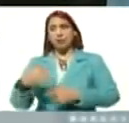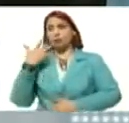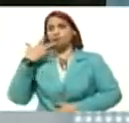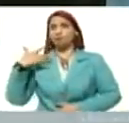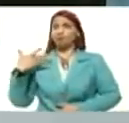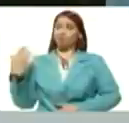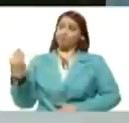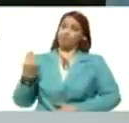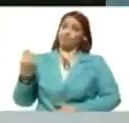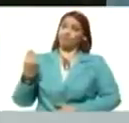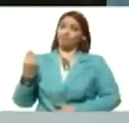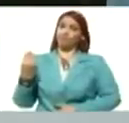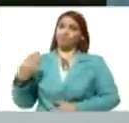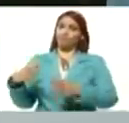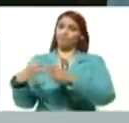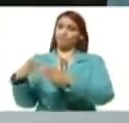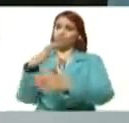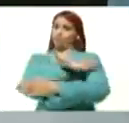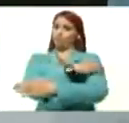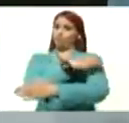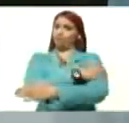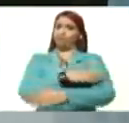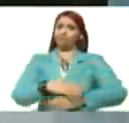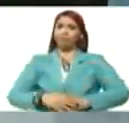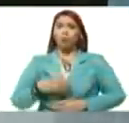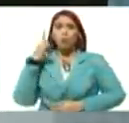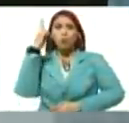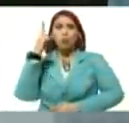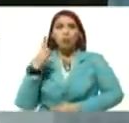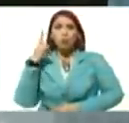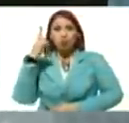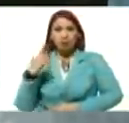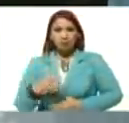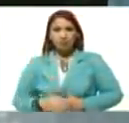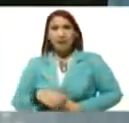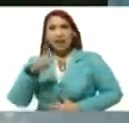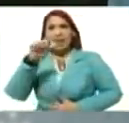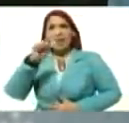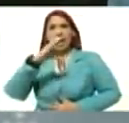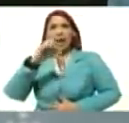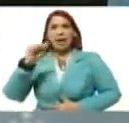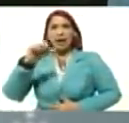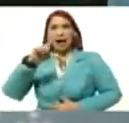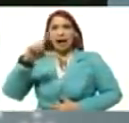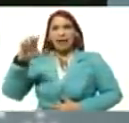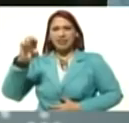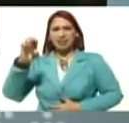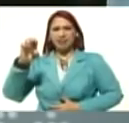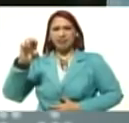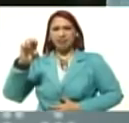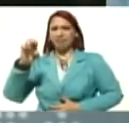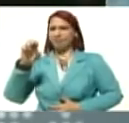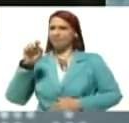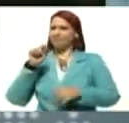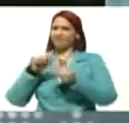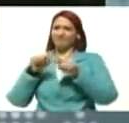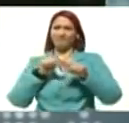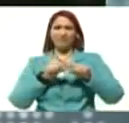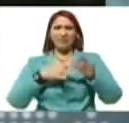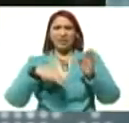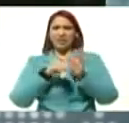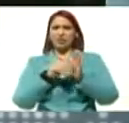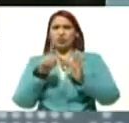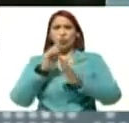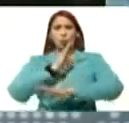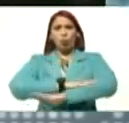de la oligarquía, uruguaya, ha sido muy criticado, a su regreso, porque no se comportó,